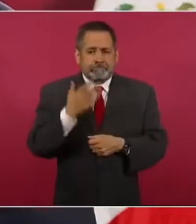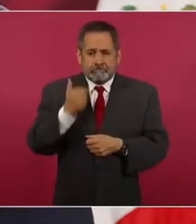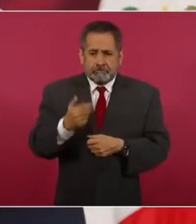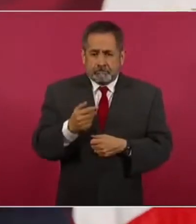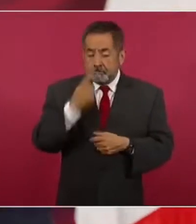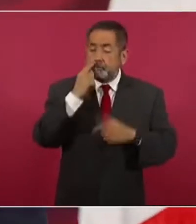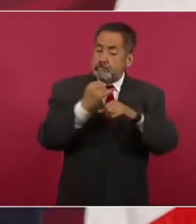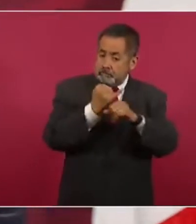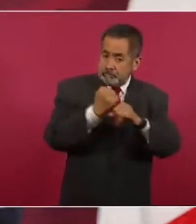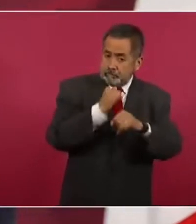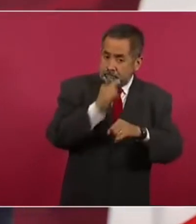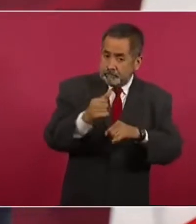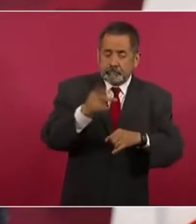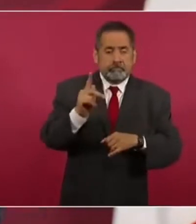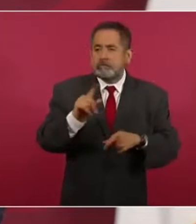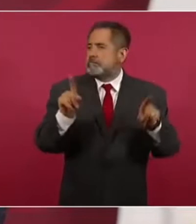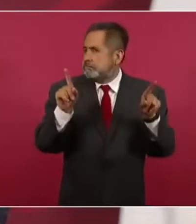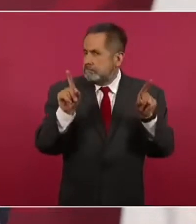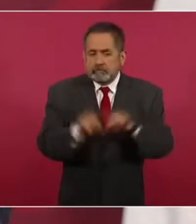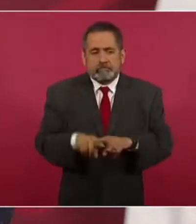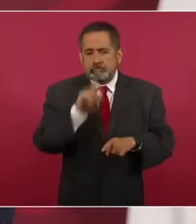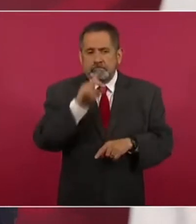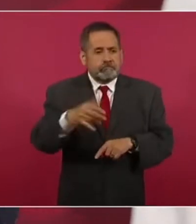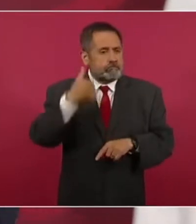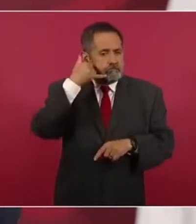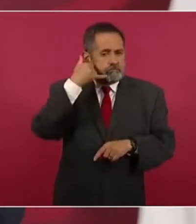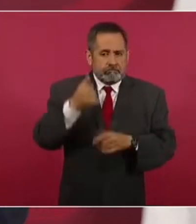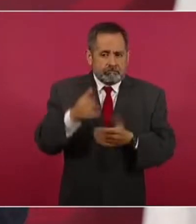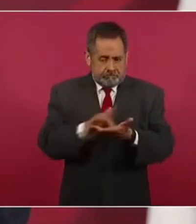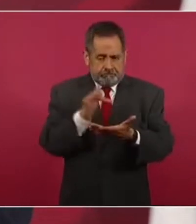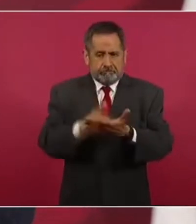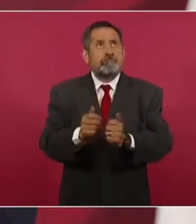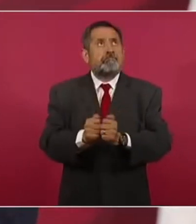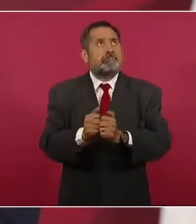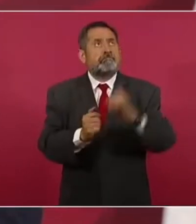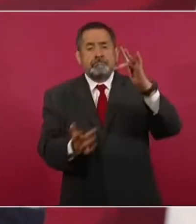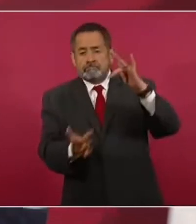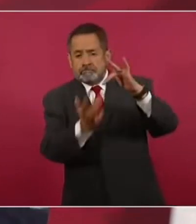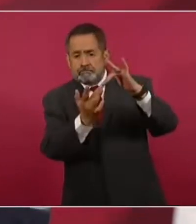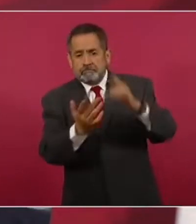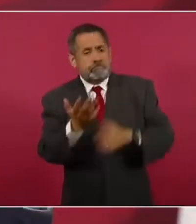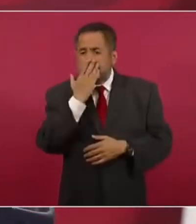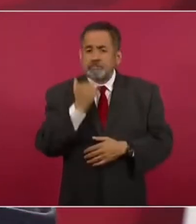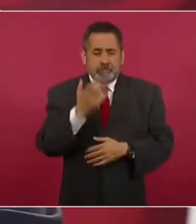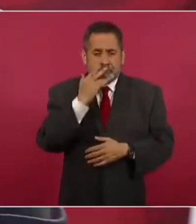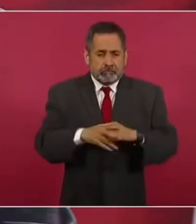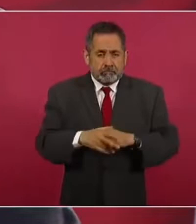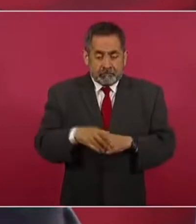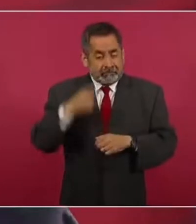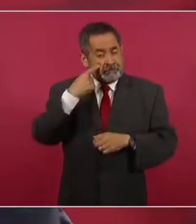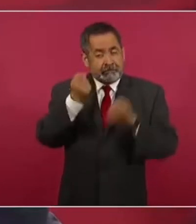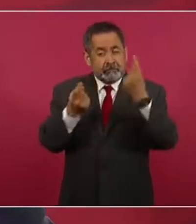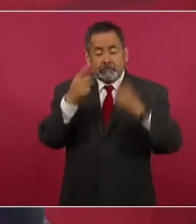señal para el teléfono móvil, hasta en cabeceras